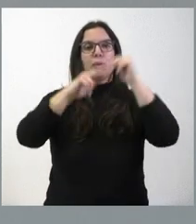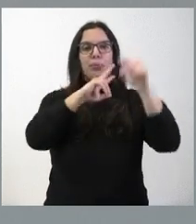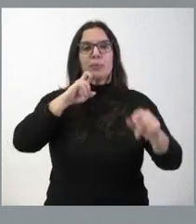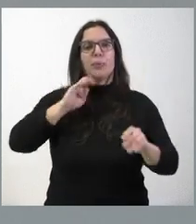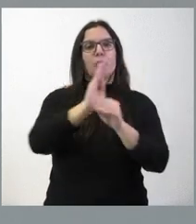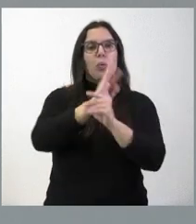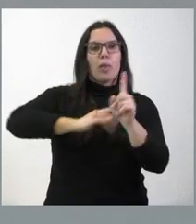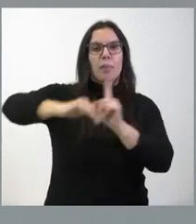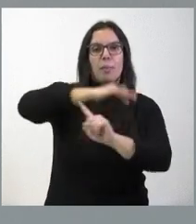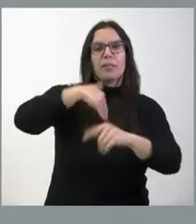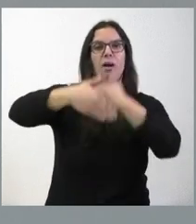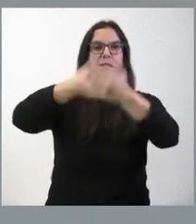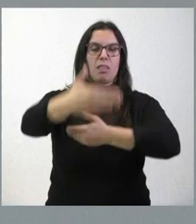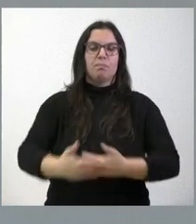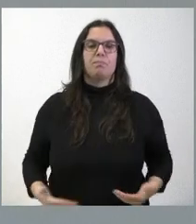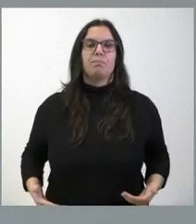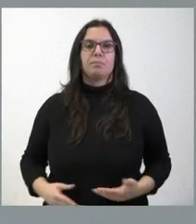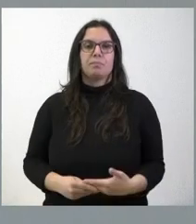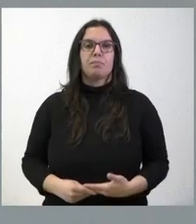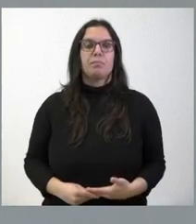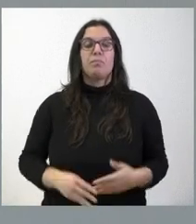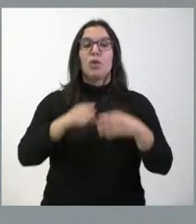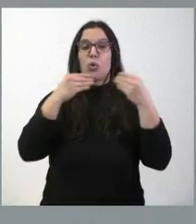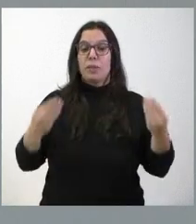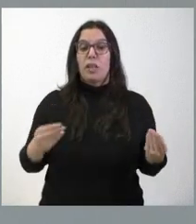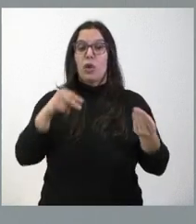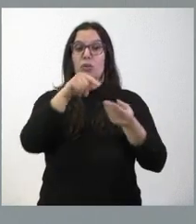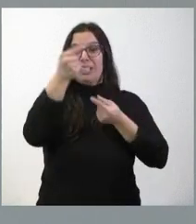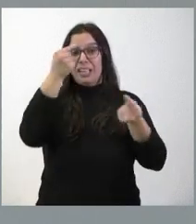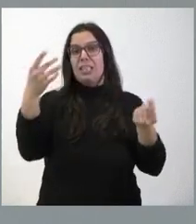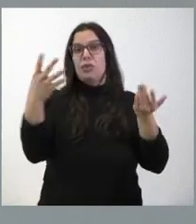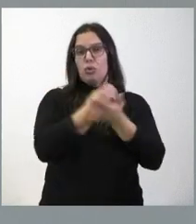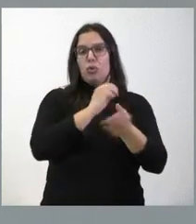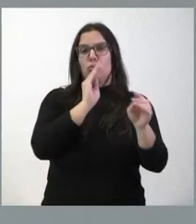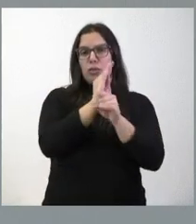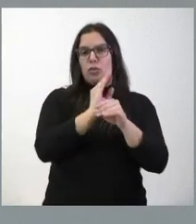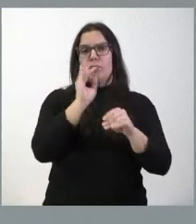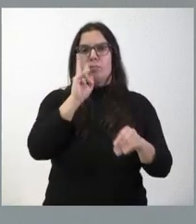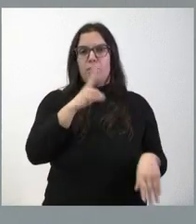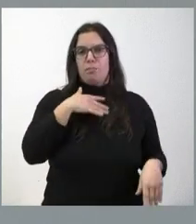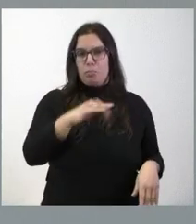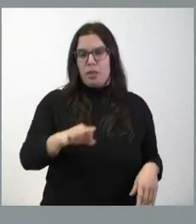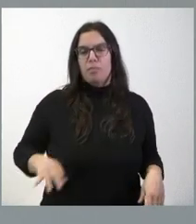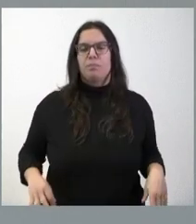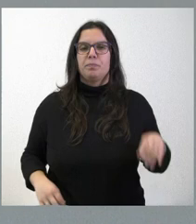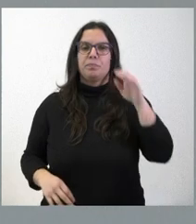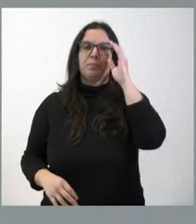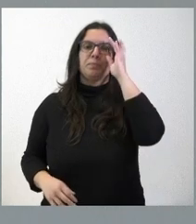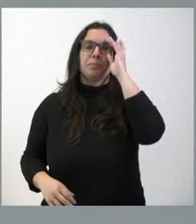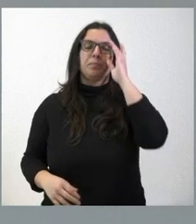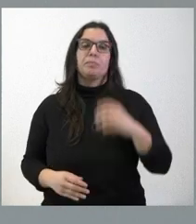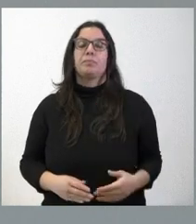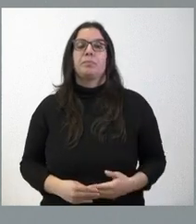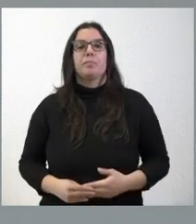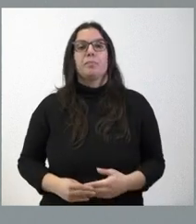Avanzada. Tienen ustedes la documentación de esta subvención con detalle. En el ámbito